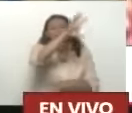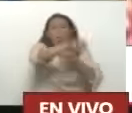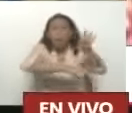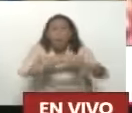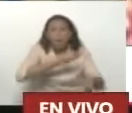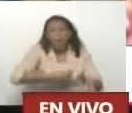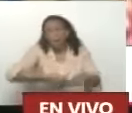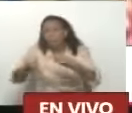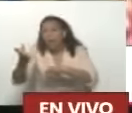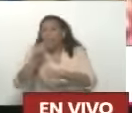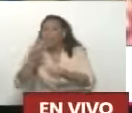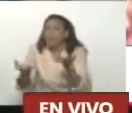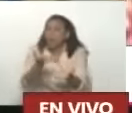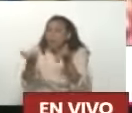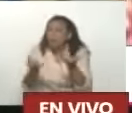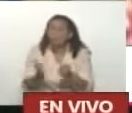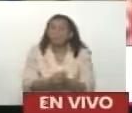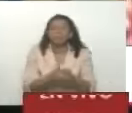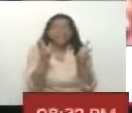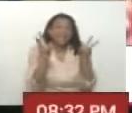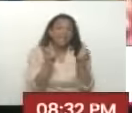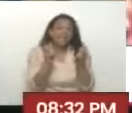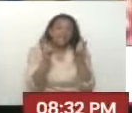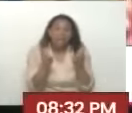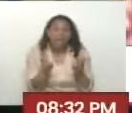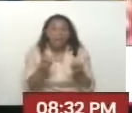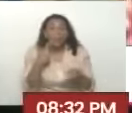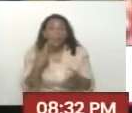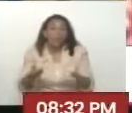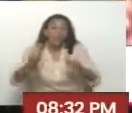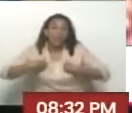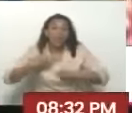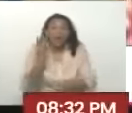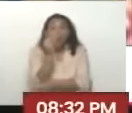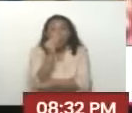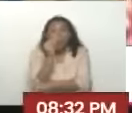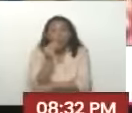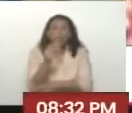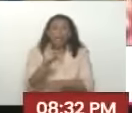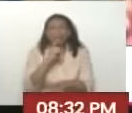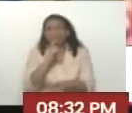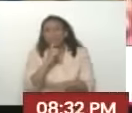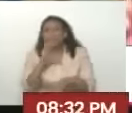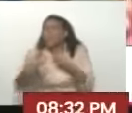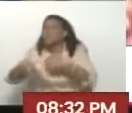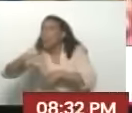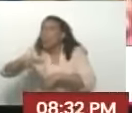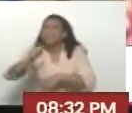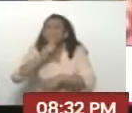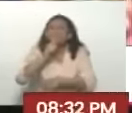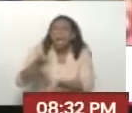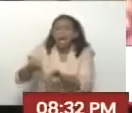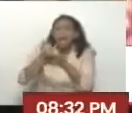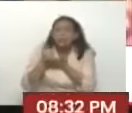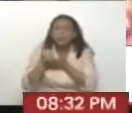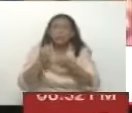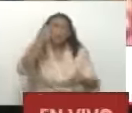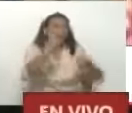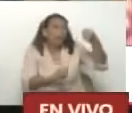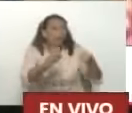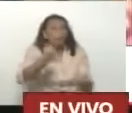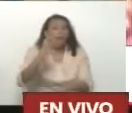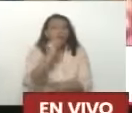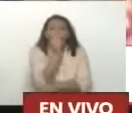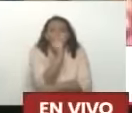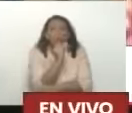Trasladar los alimentos También el tema De cuando nos entregan Los juguetes También es engorroso A veces de noche Clasificando Trasladar esos